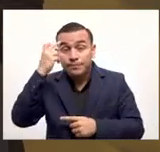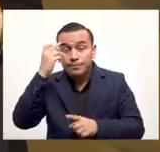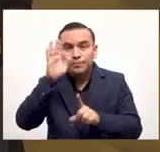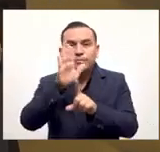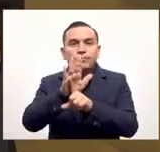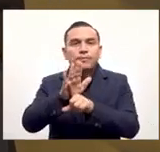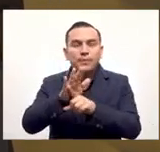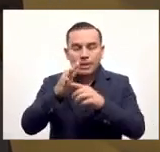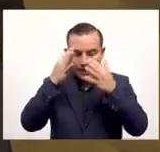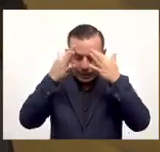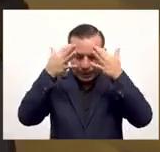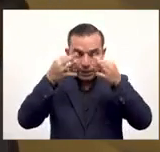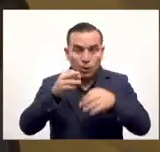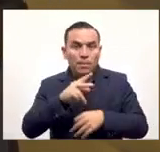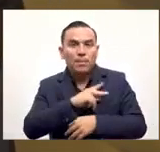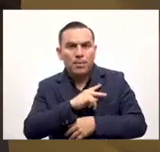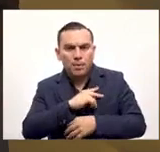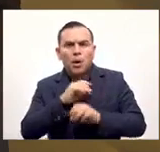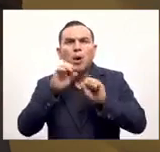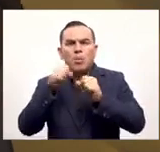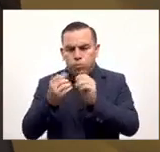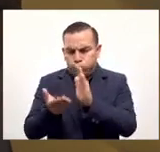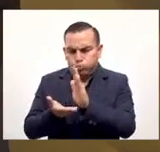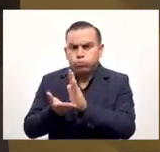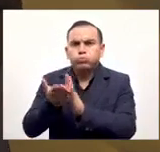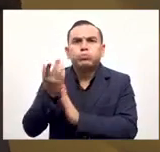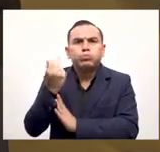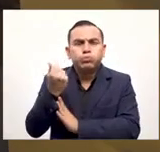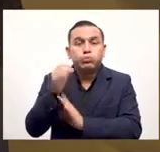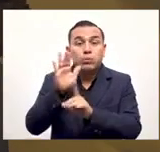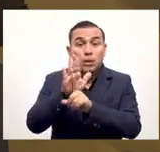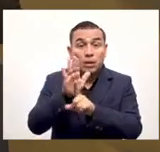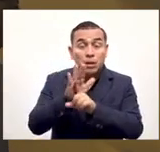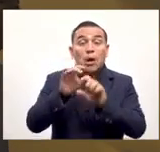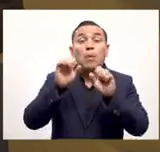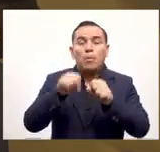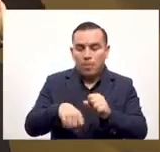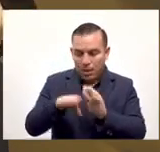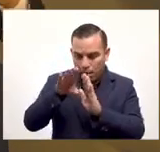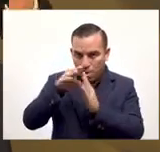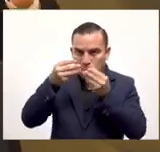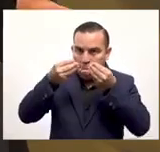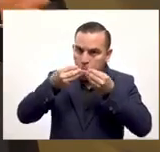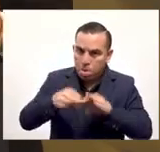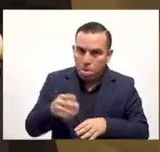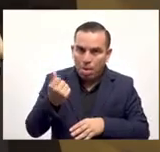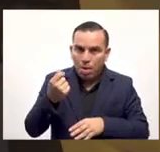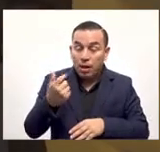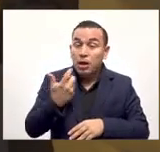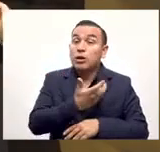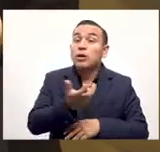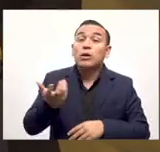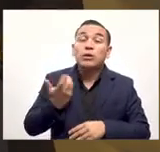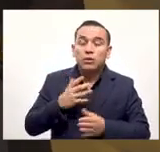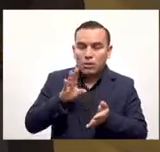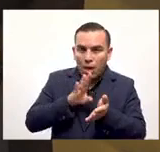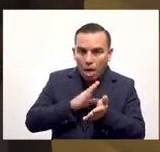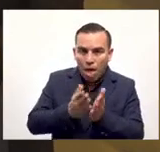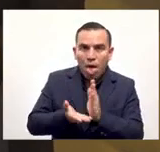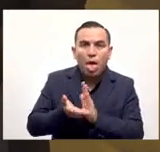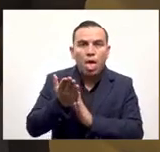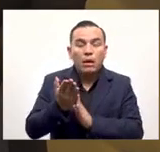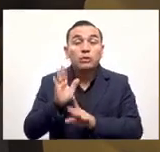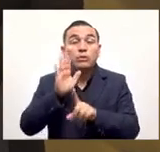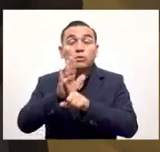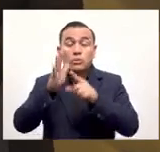es porque él así lo quiso ¿puede ganar dinero? sí, puede ganar dinero ¿puede perder dinero? sí, puede perder dinero como en toda inversión